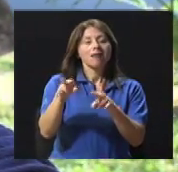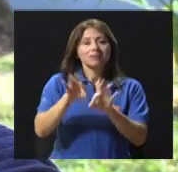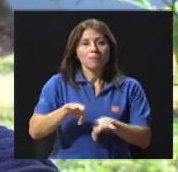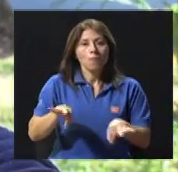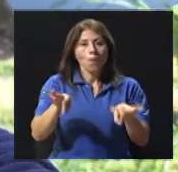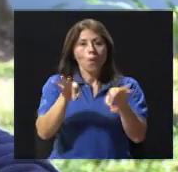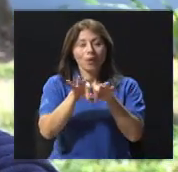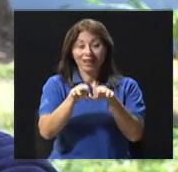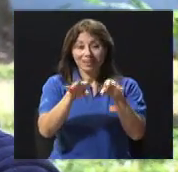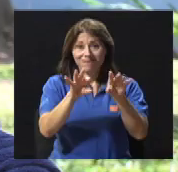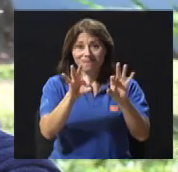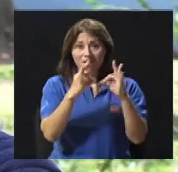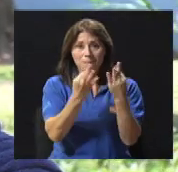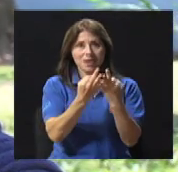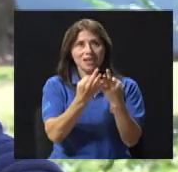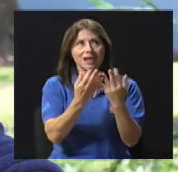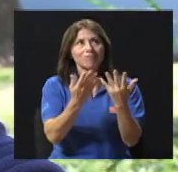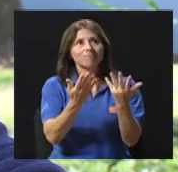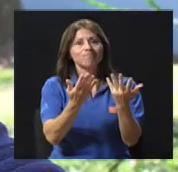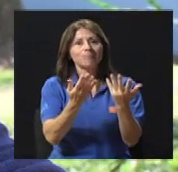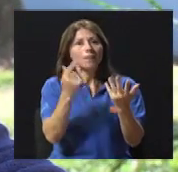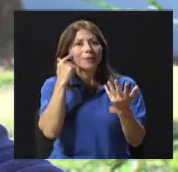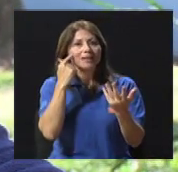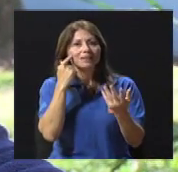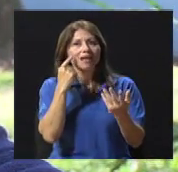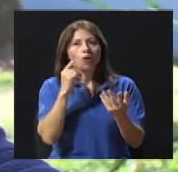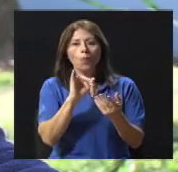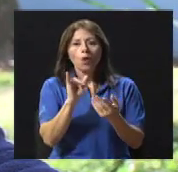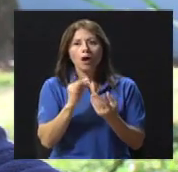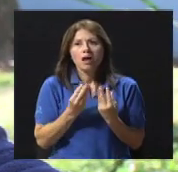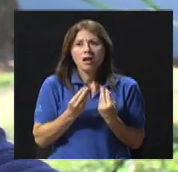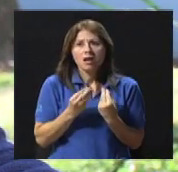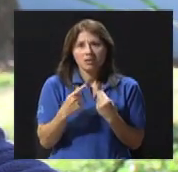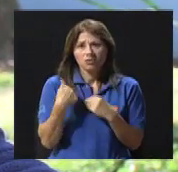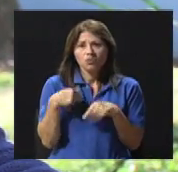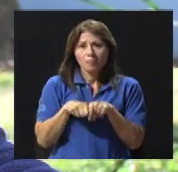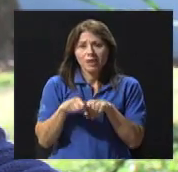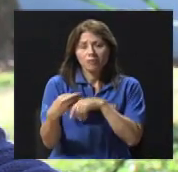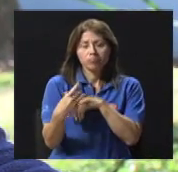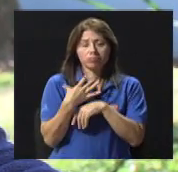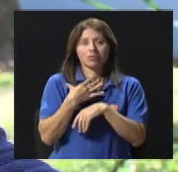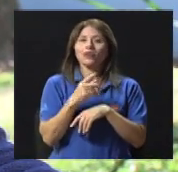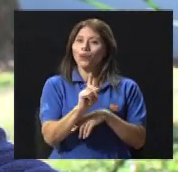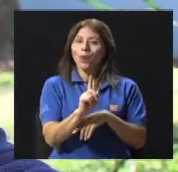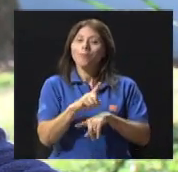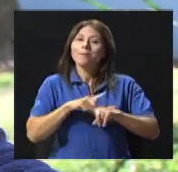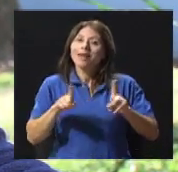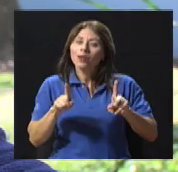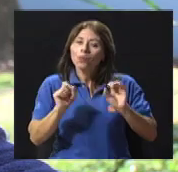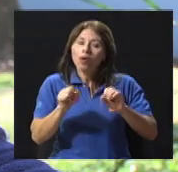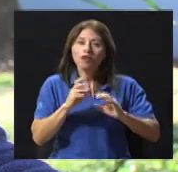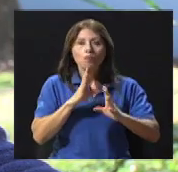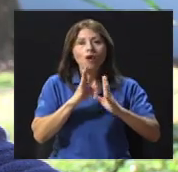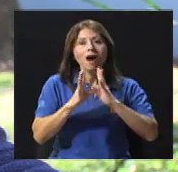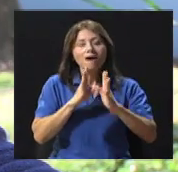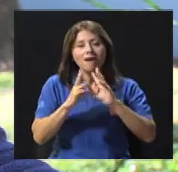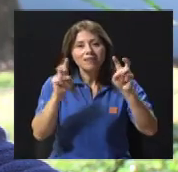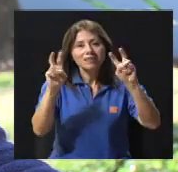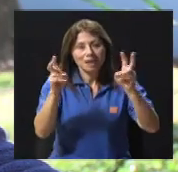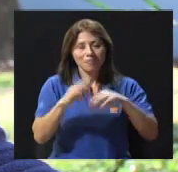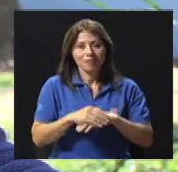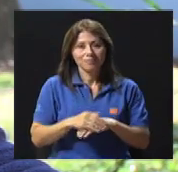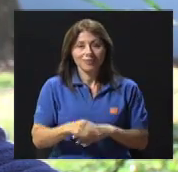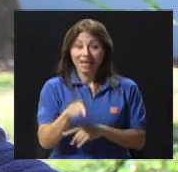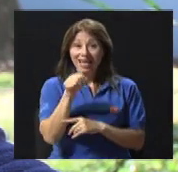con el temor de me va a dar, pero sí hablar sobre el tema. Ahora, también, ese es en los casos donde ya se